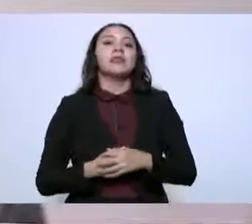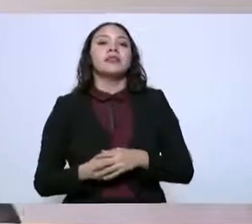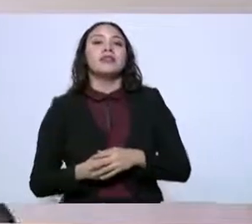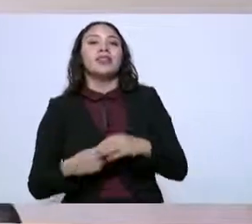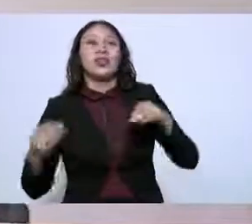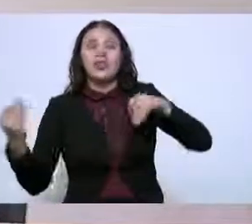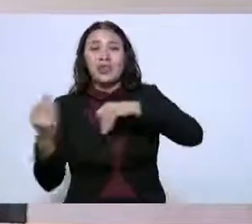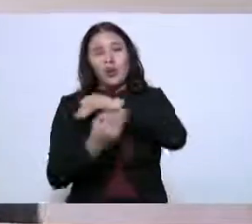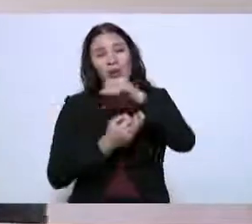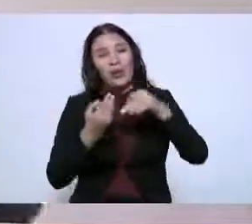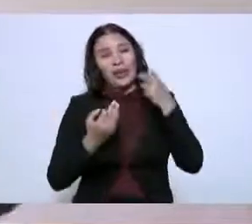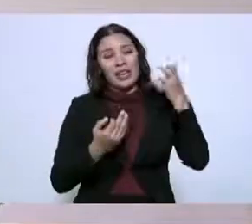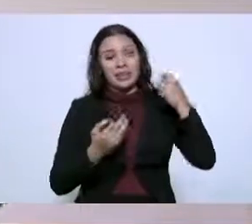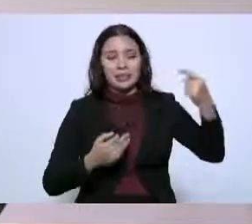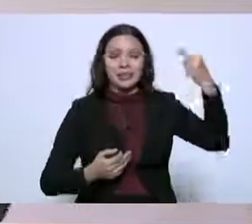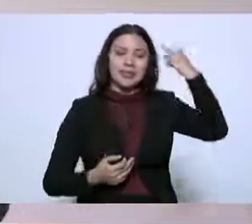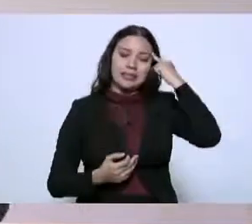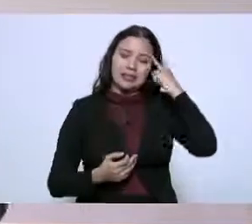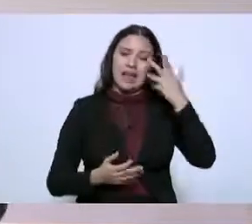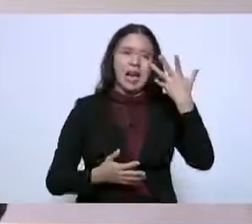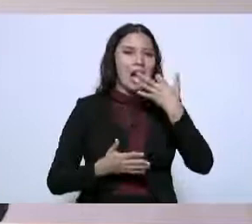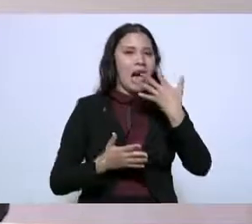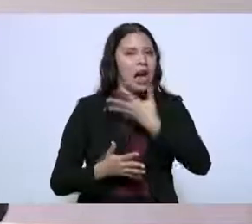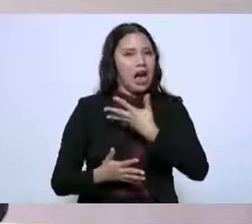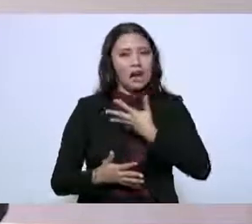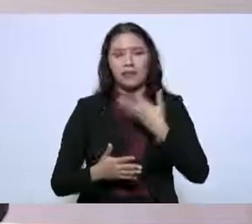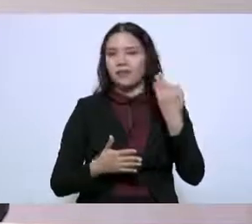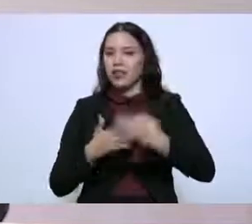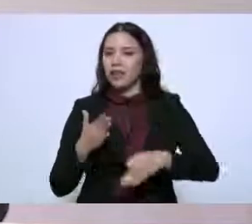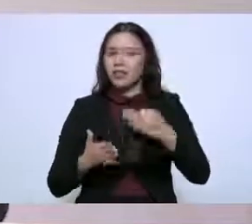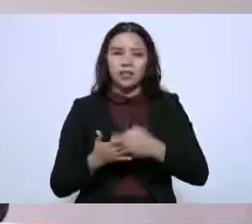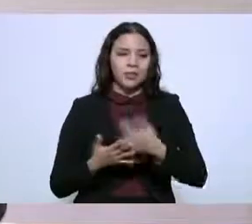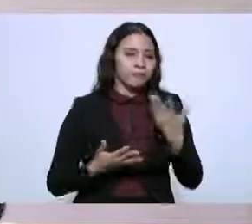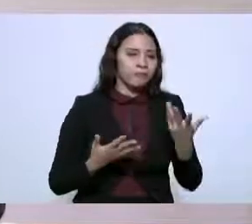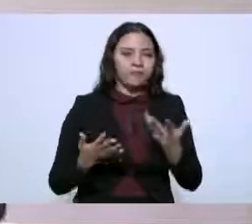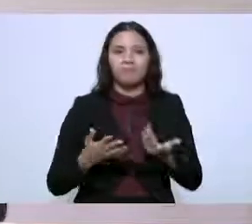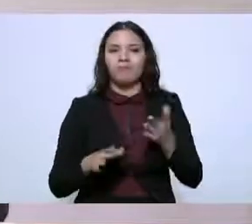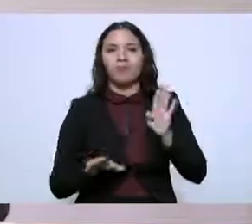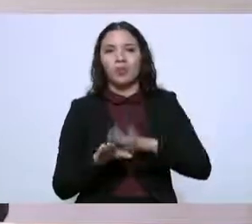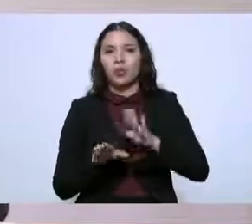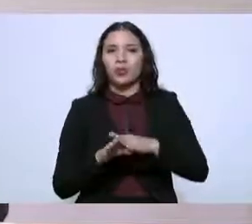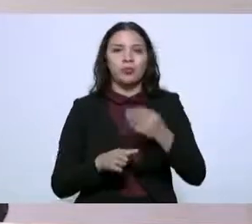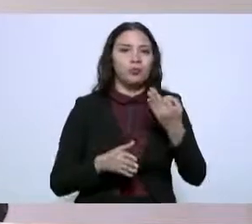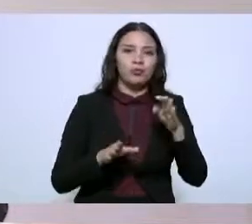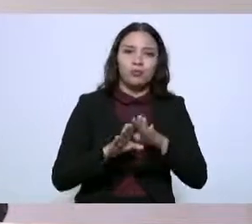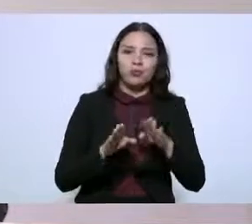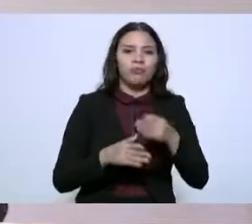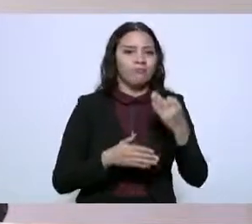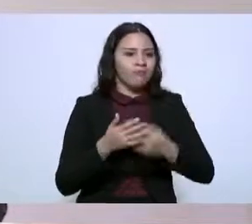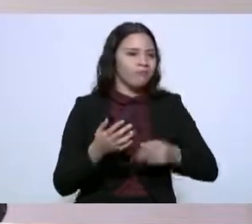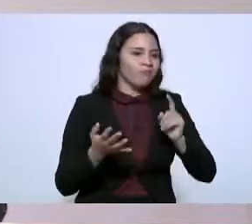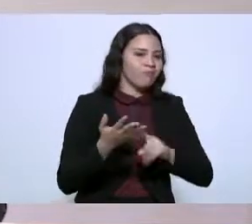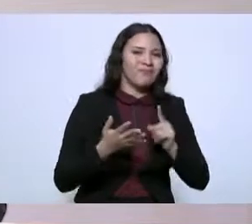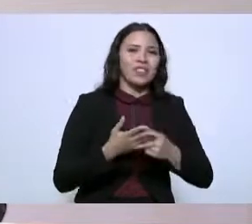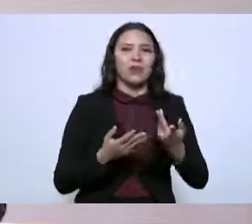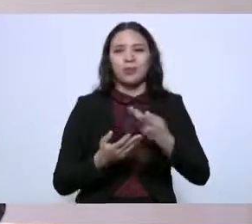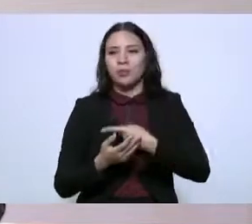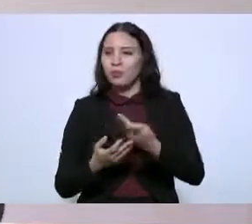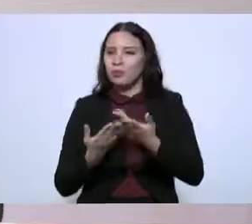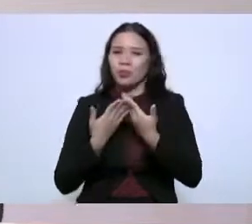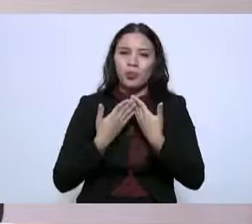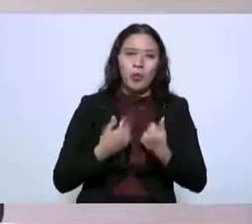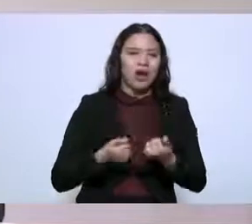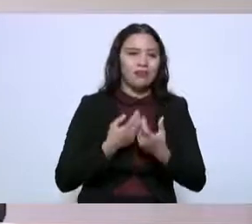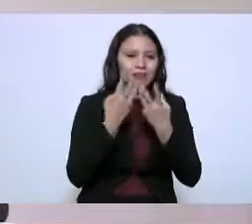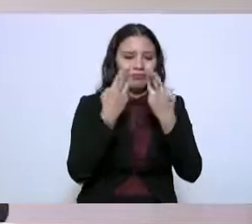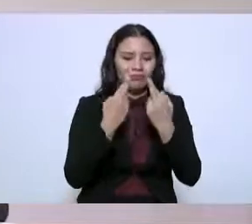Todo esto, pues nos da estas carencias de fuentes de la medición de la pobreza, la de Conoval,